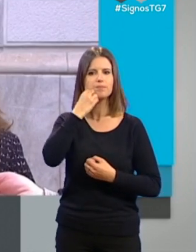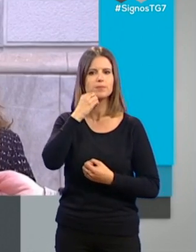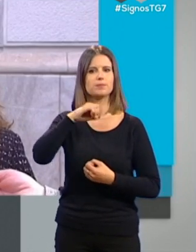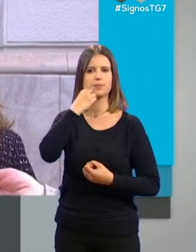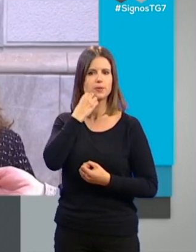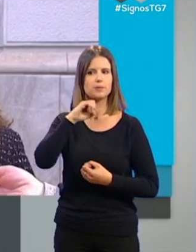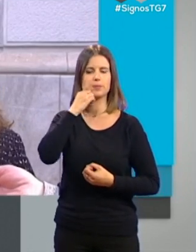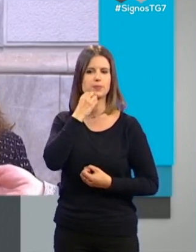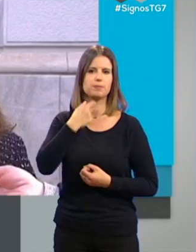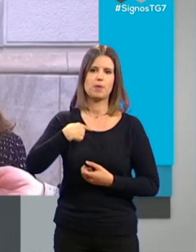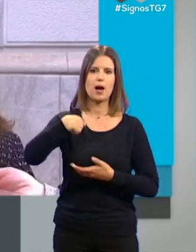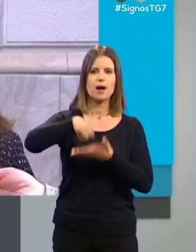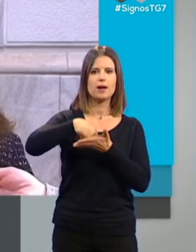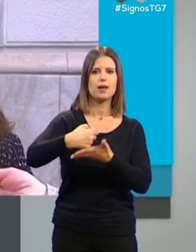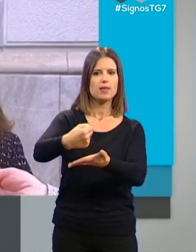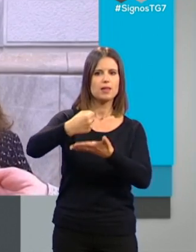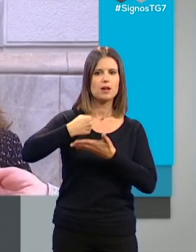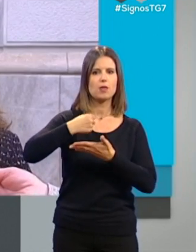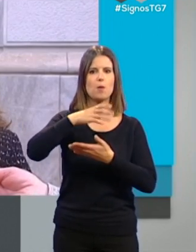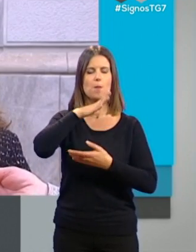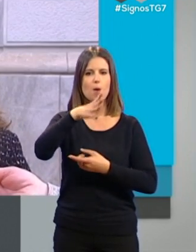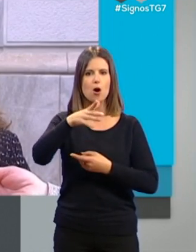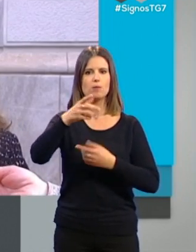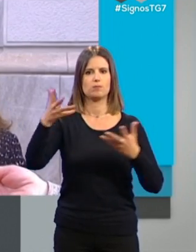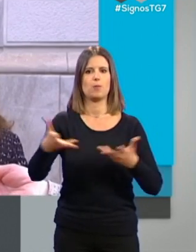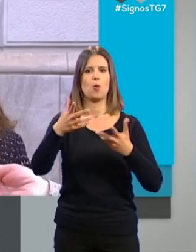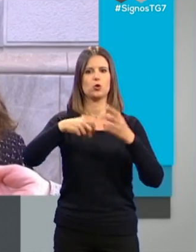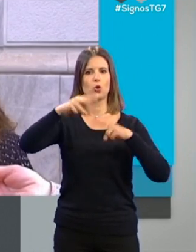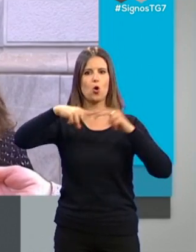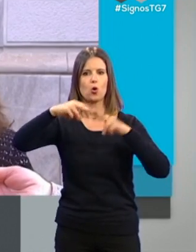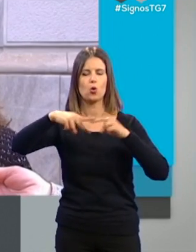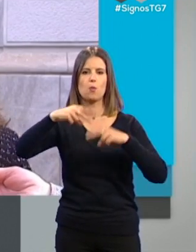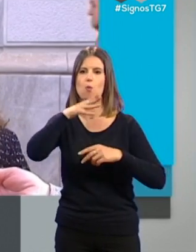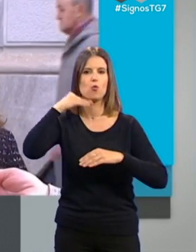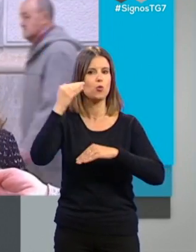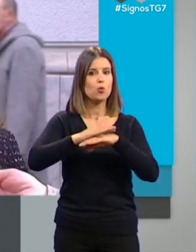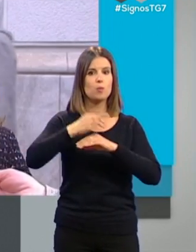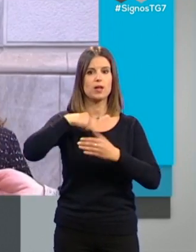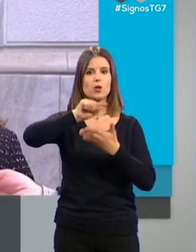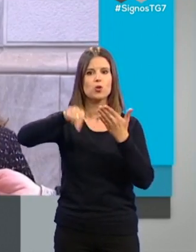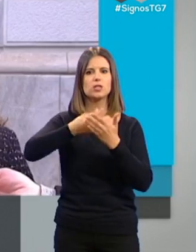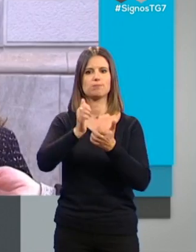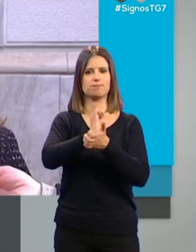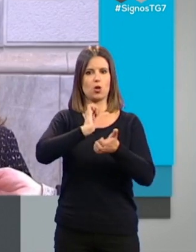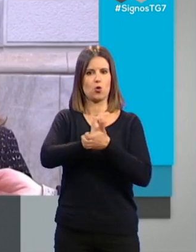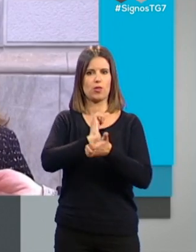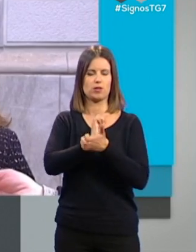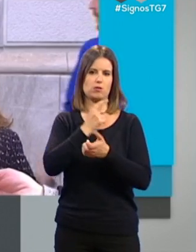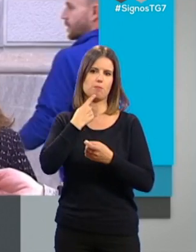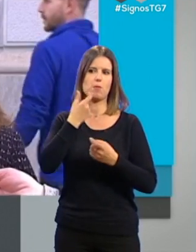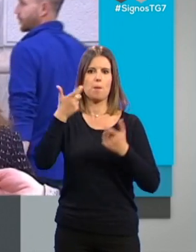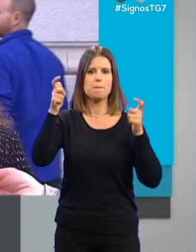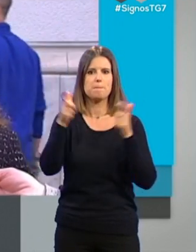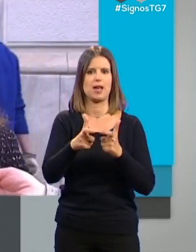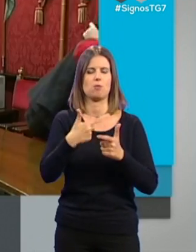daños y perjuicios al promotor y a sus cómplices en el anterior gobierno por el incumplimiento de un contrato de concesión y la merma de equipamientos